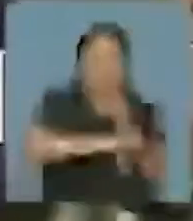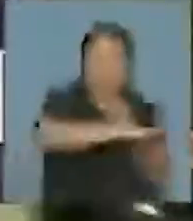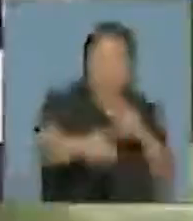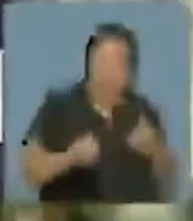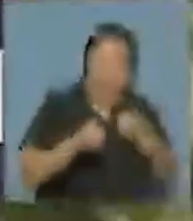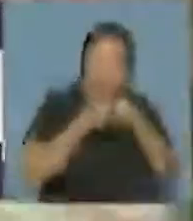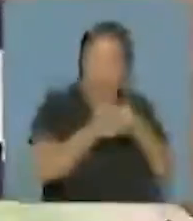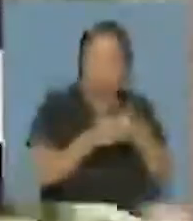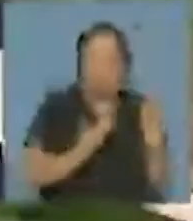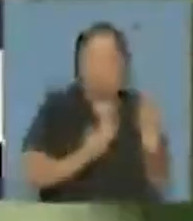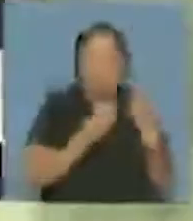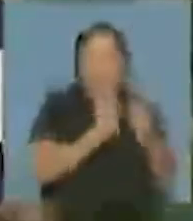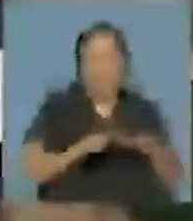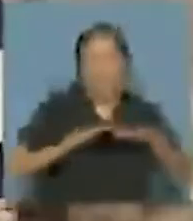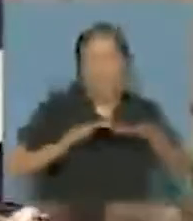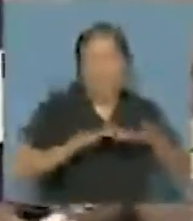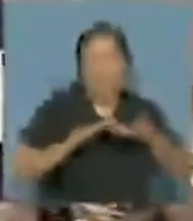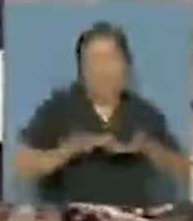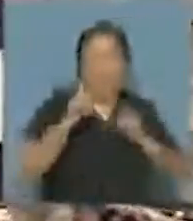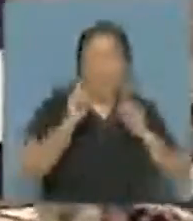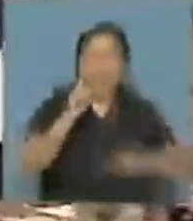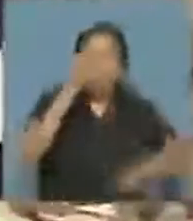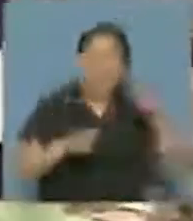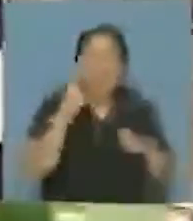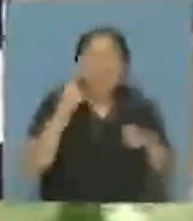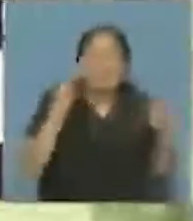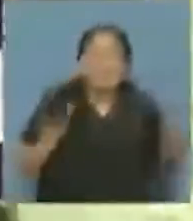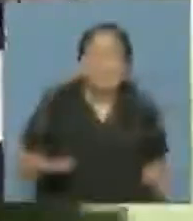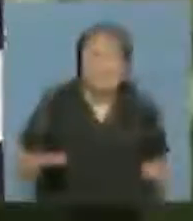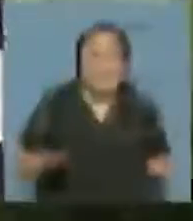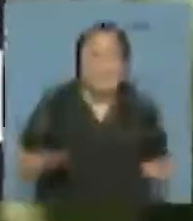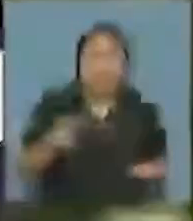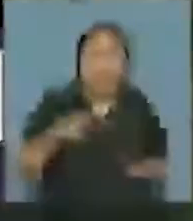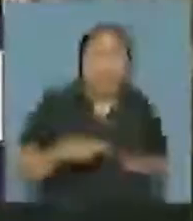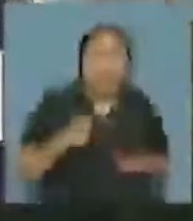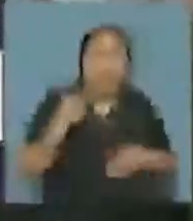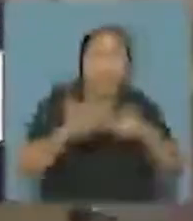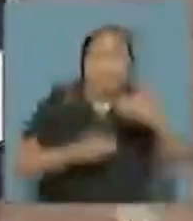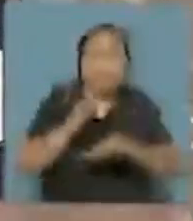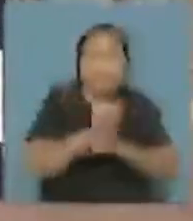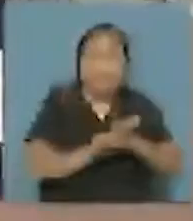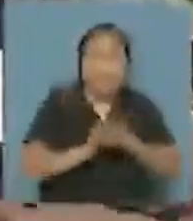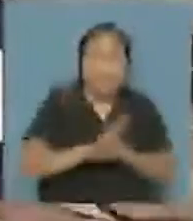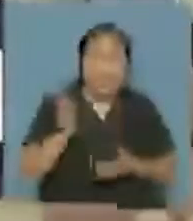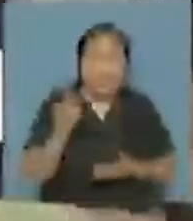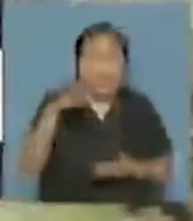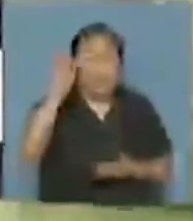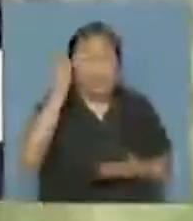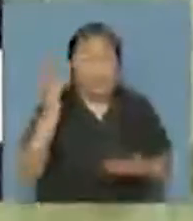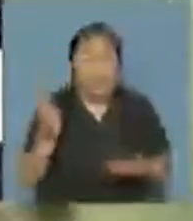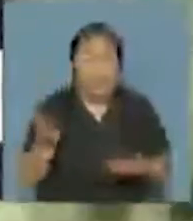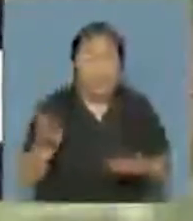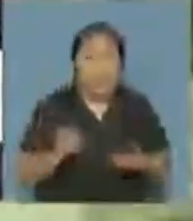productores para poderlos asistir, cerca de los productores para conocer a ver cómo se hace para resolver todo esto, más allá de que